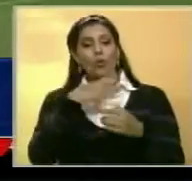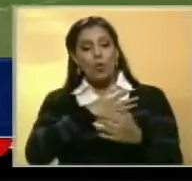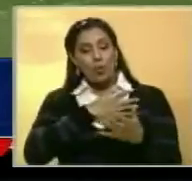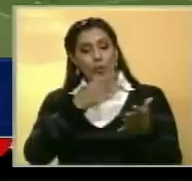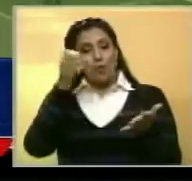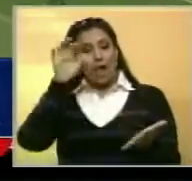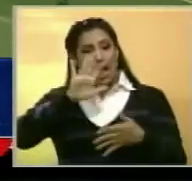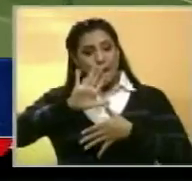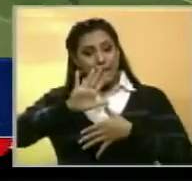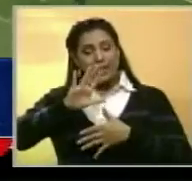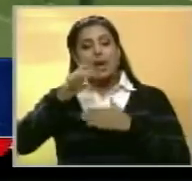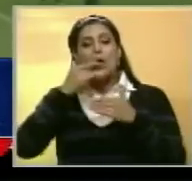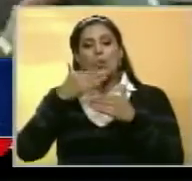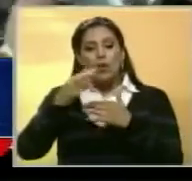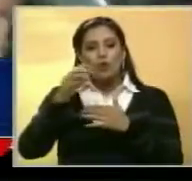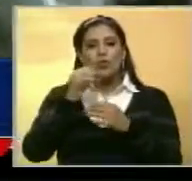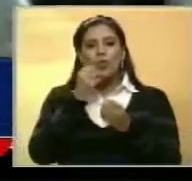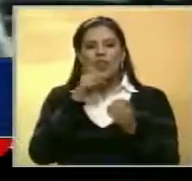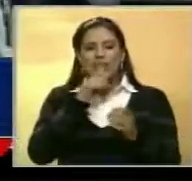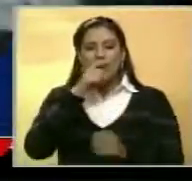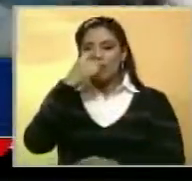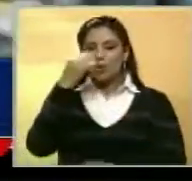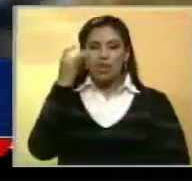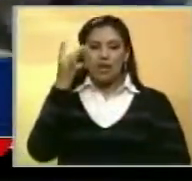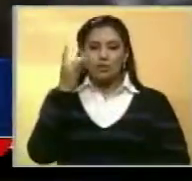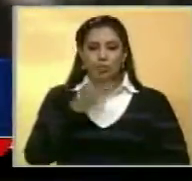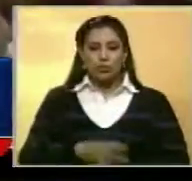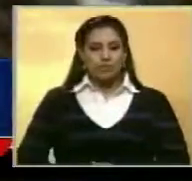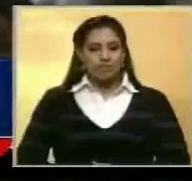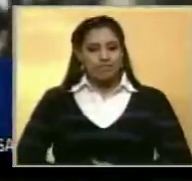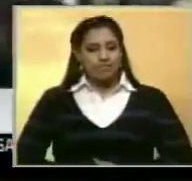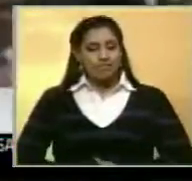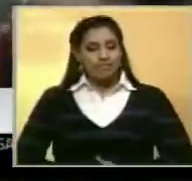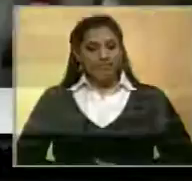América Centenario. En breve los detalles con Tony Chitadino.